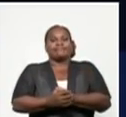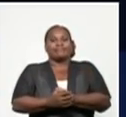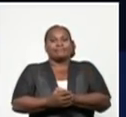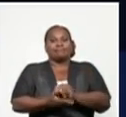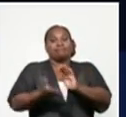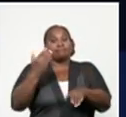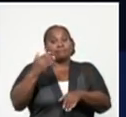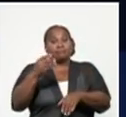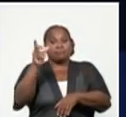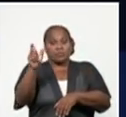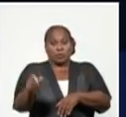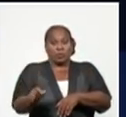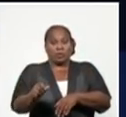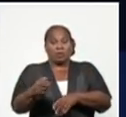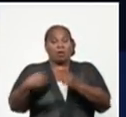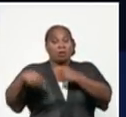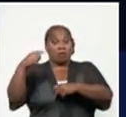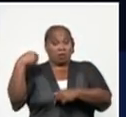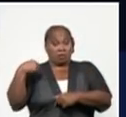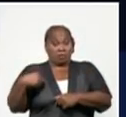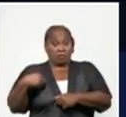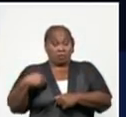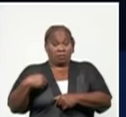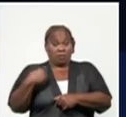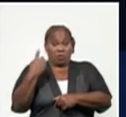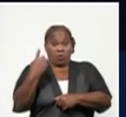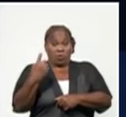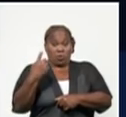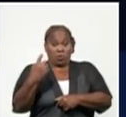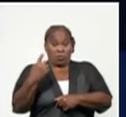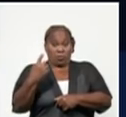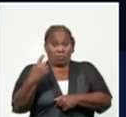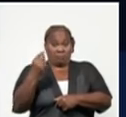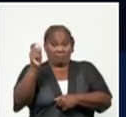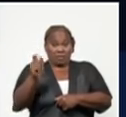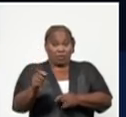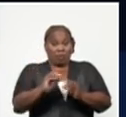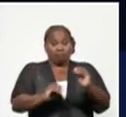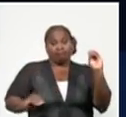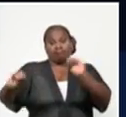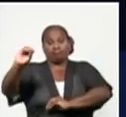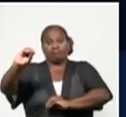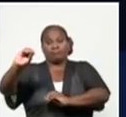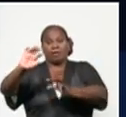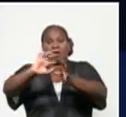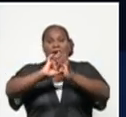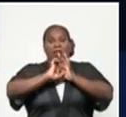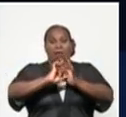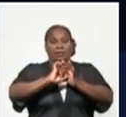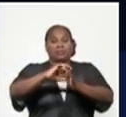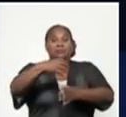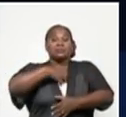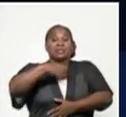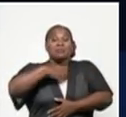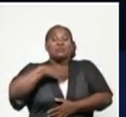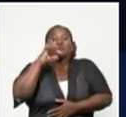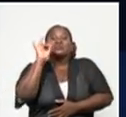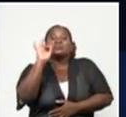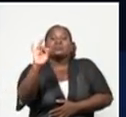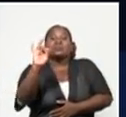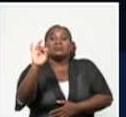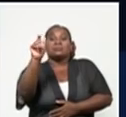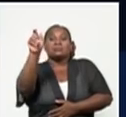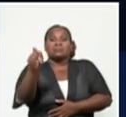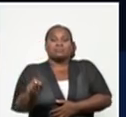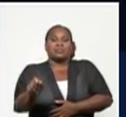casos. Y ayer una paciente también pasó al estado de grave, por lo tanto tenemos 7 pacientes en el